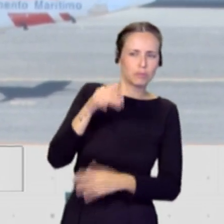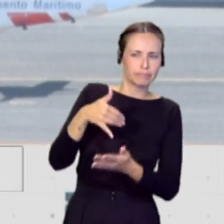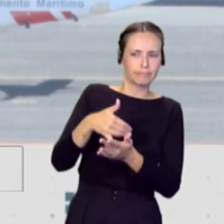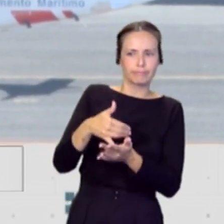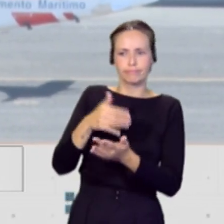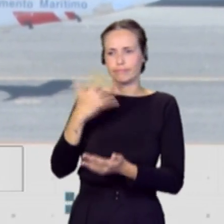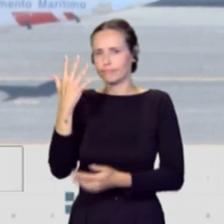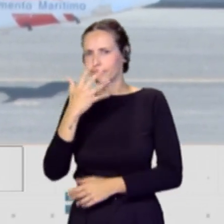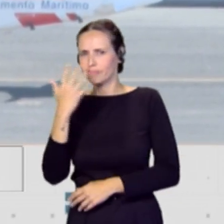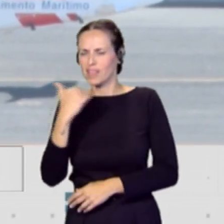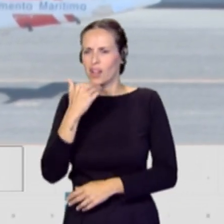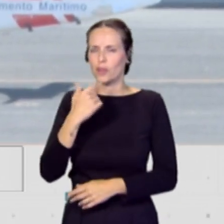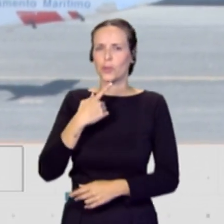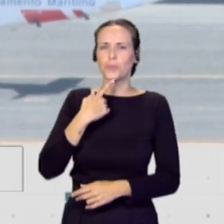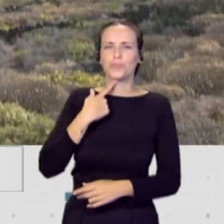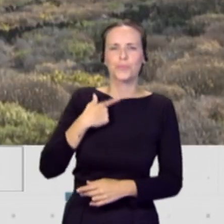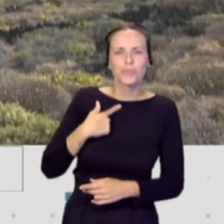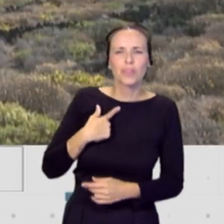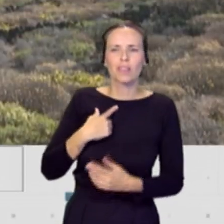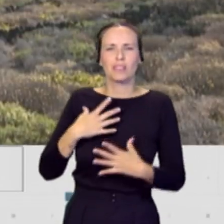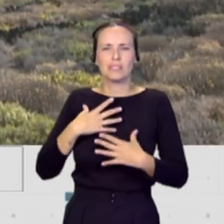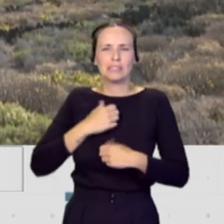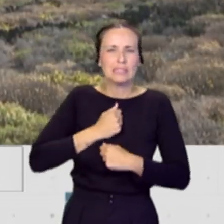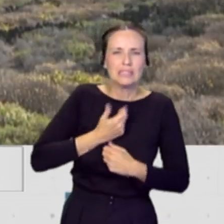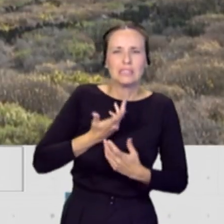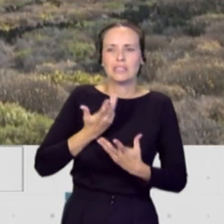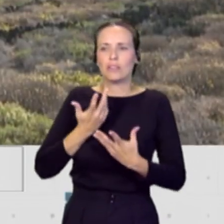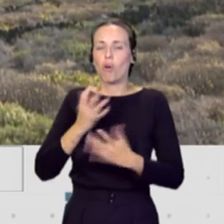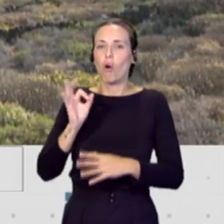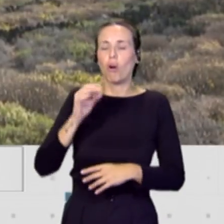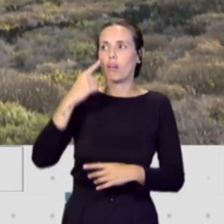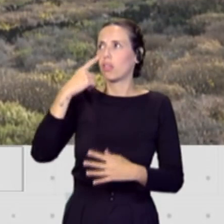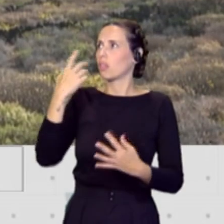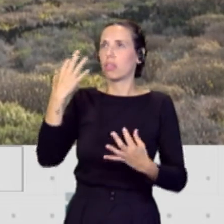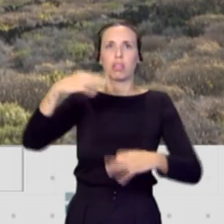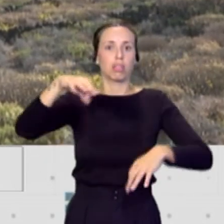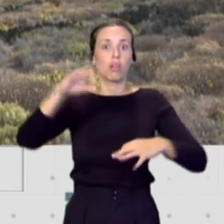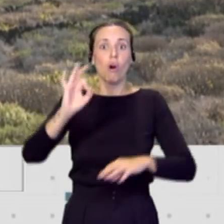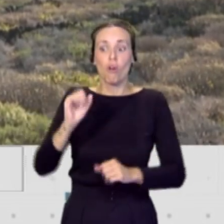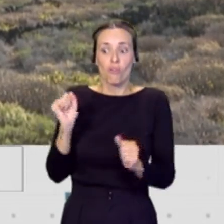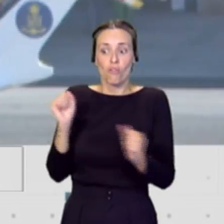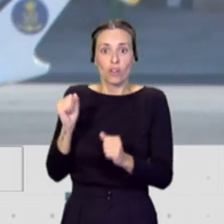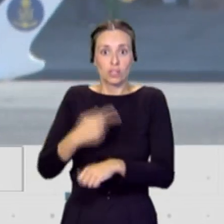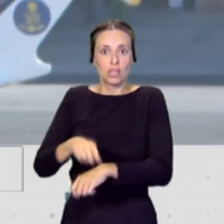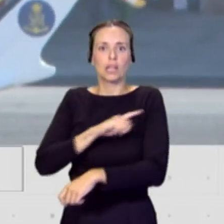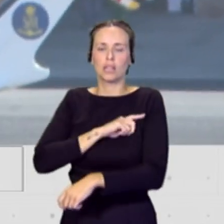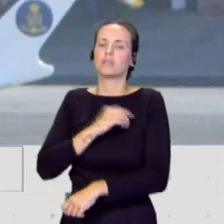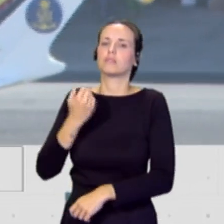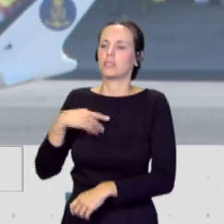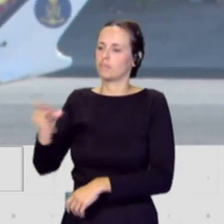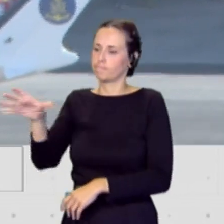algún síntoma de deshidratación, desorientación, hipotermia, pues se lleva al hospitalito que ha establecido allí